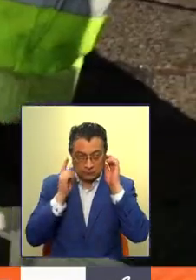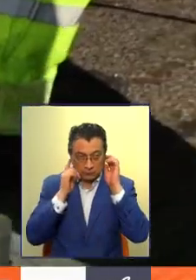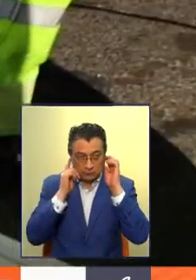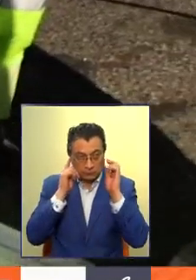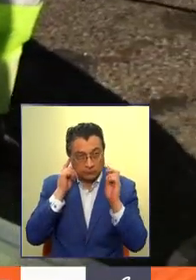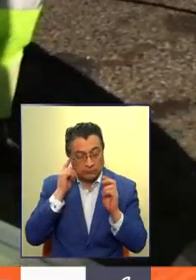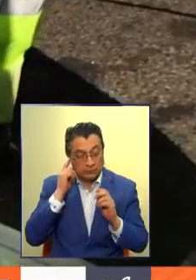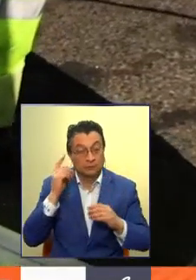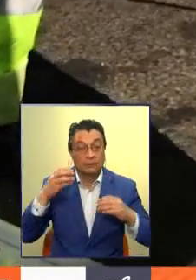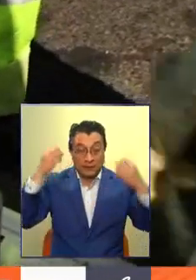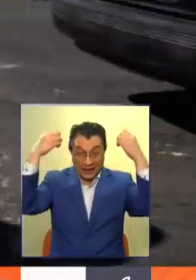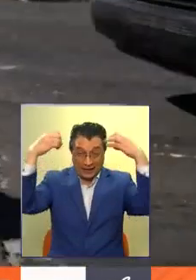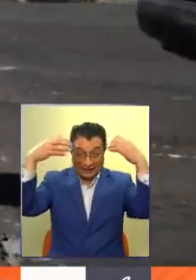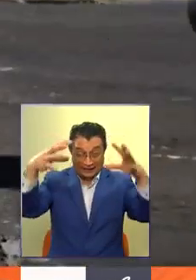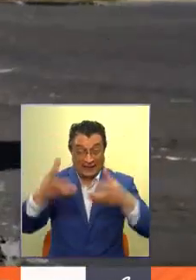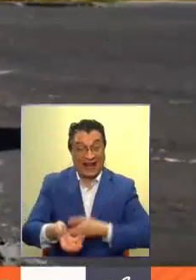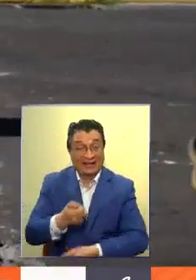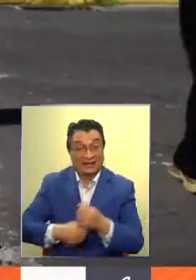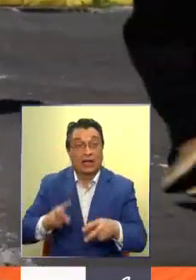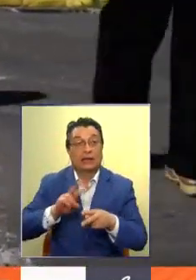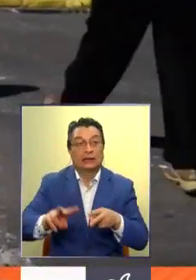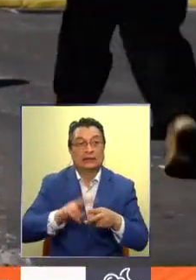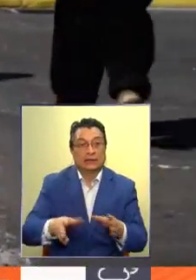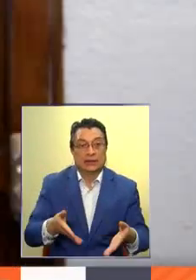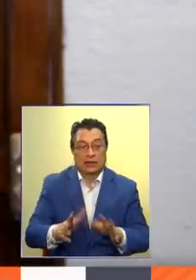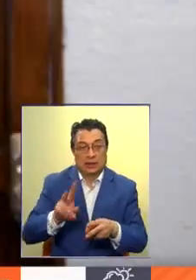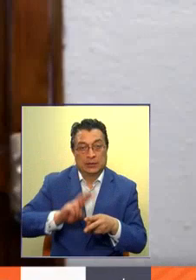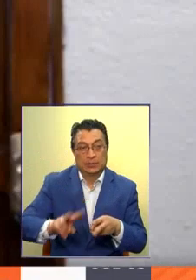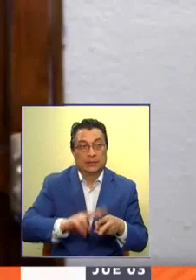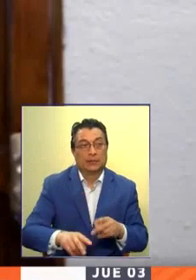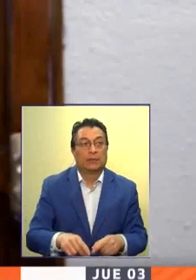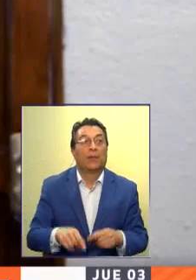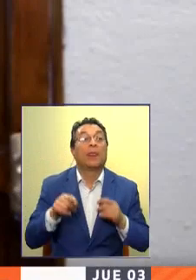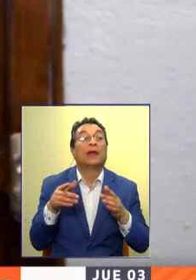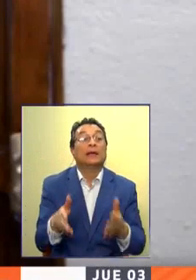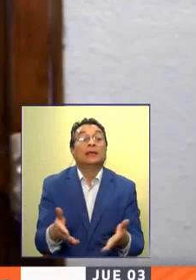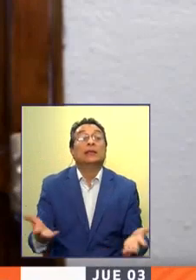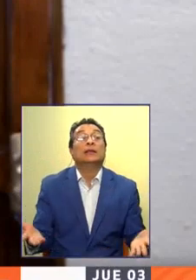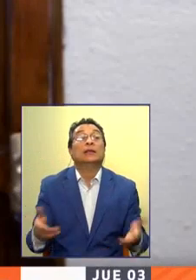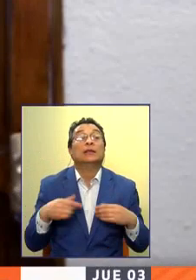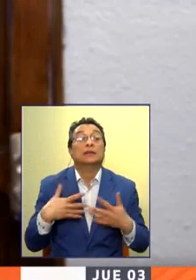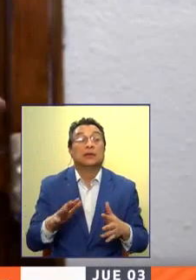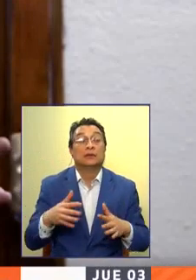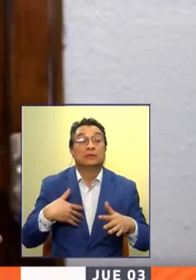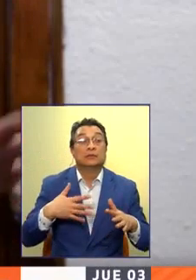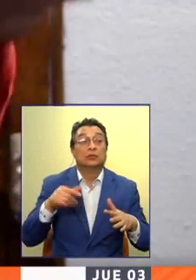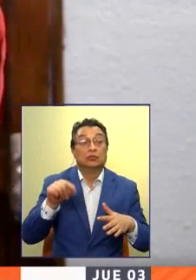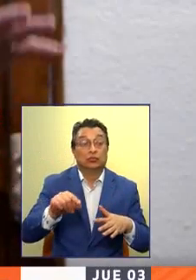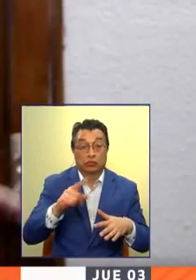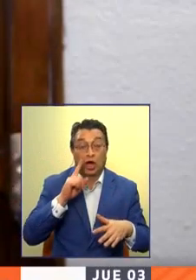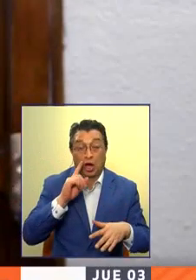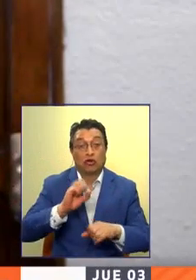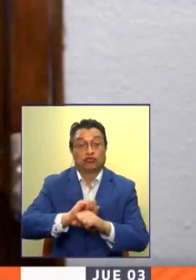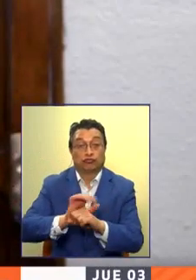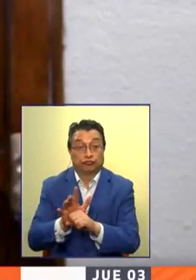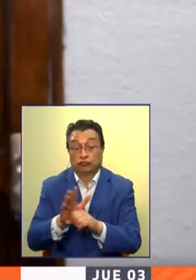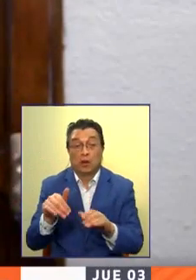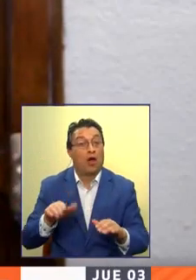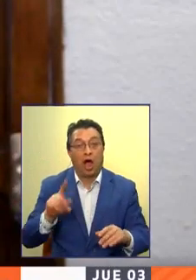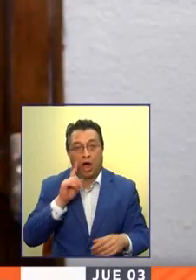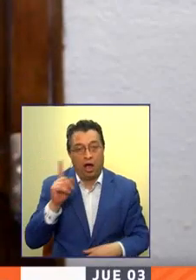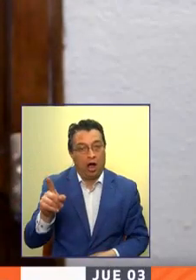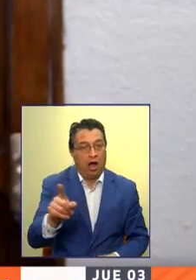La Cisterna ya prepara sus calles para iniciar esta etapa. El COVID-19 sigue en todos lados, han bajado las cifras.